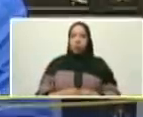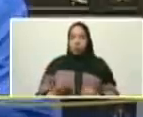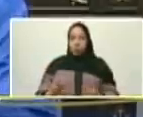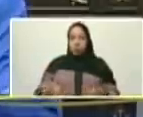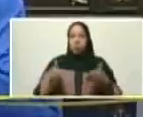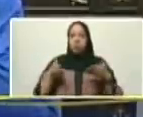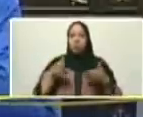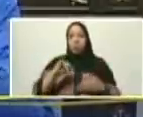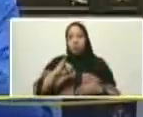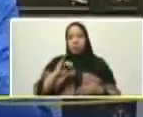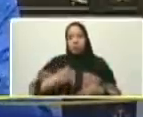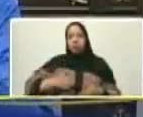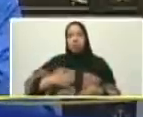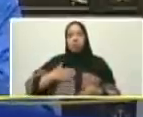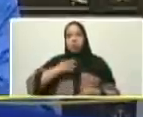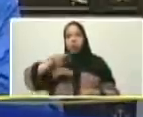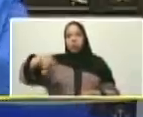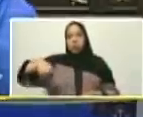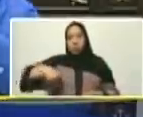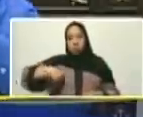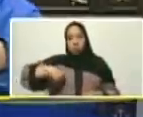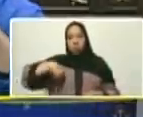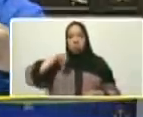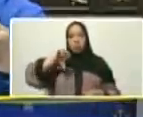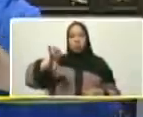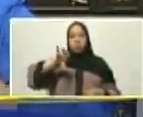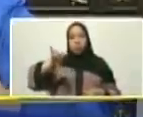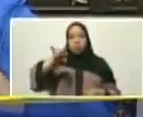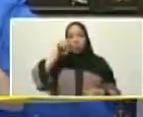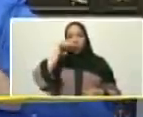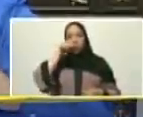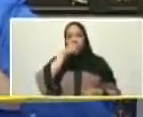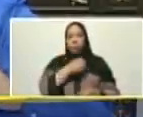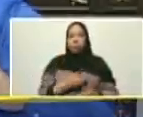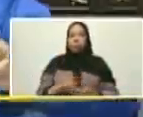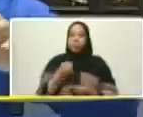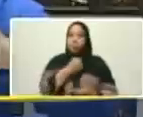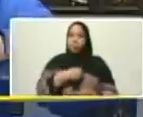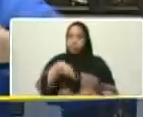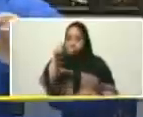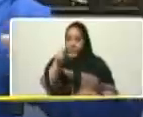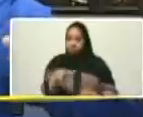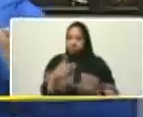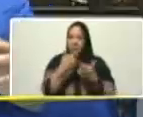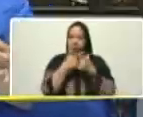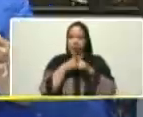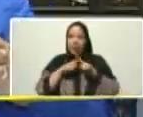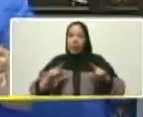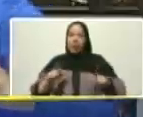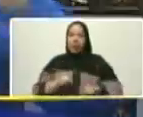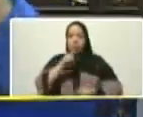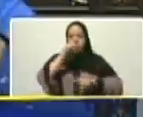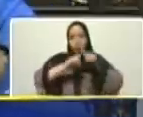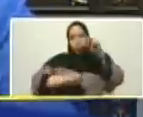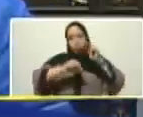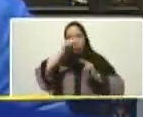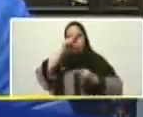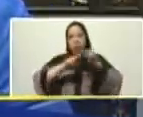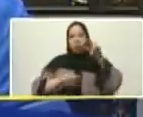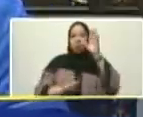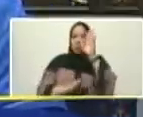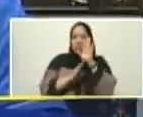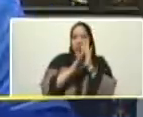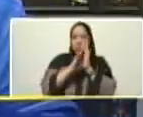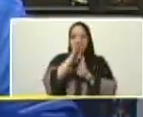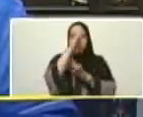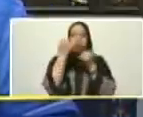y hemos puesto nuestro país en el camino de la estabilidad de la recuperación y del desarrollo